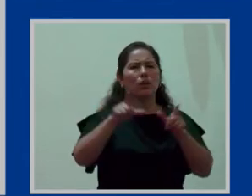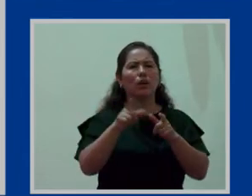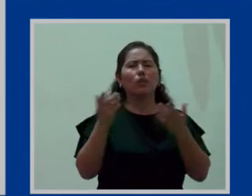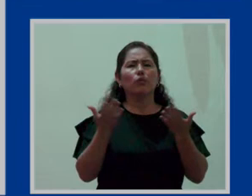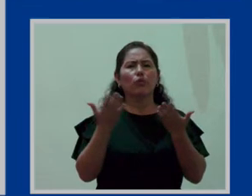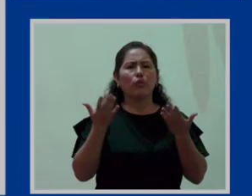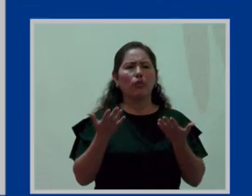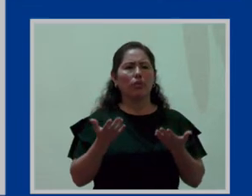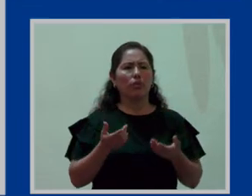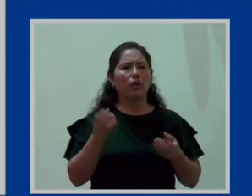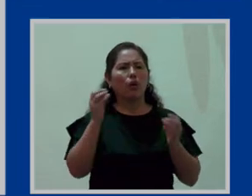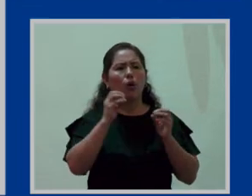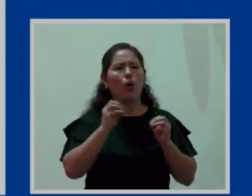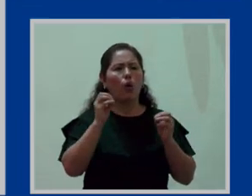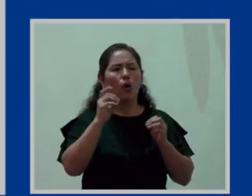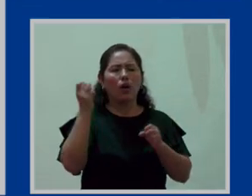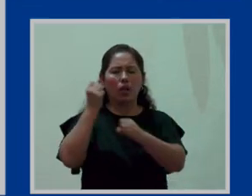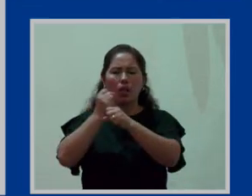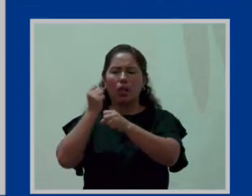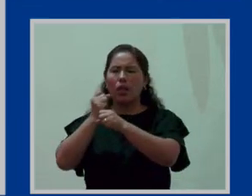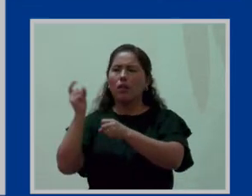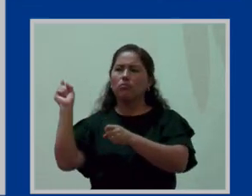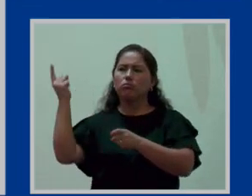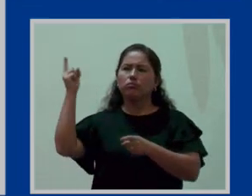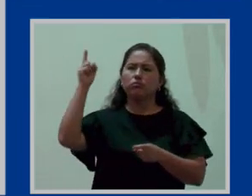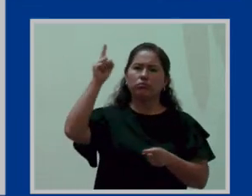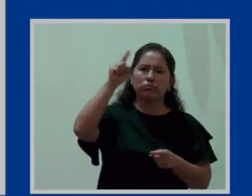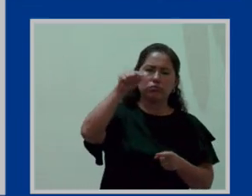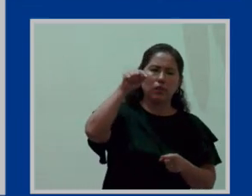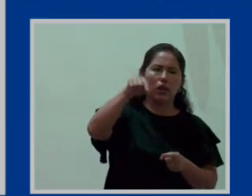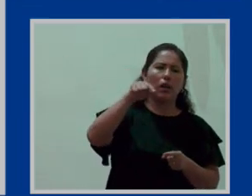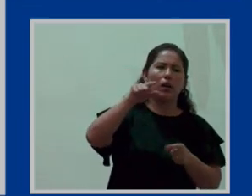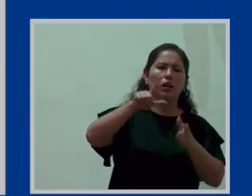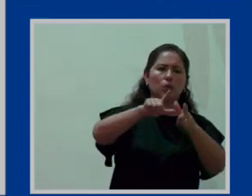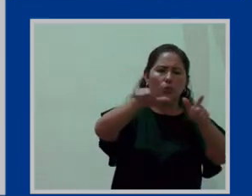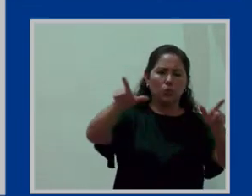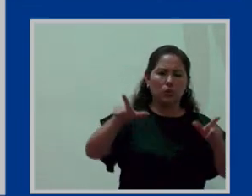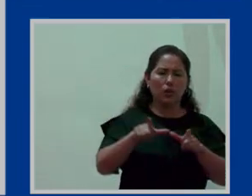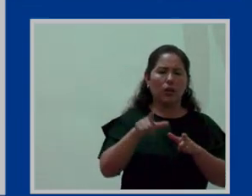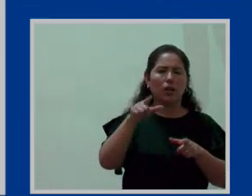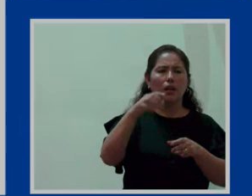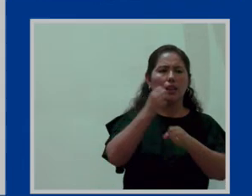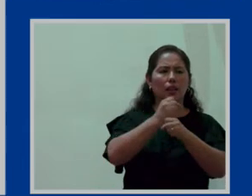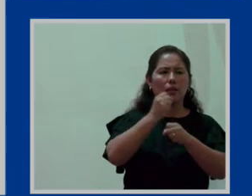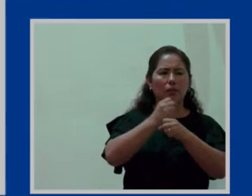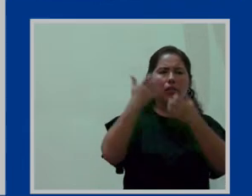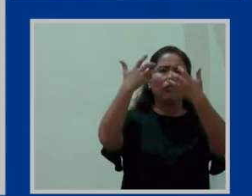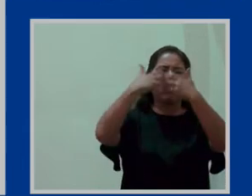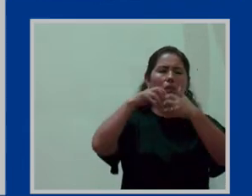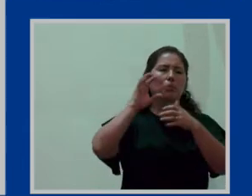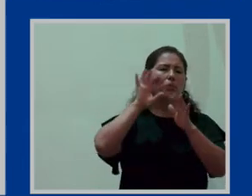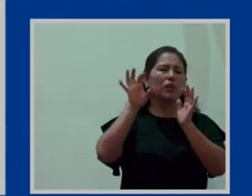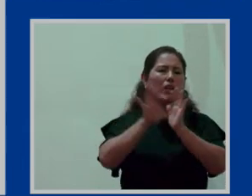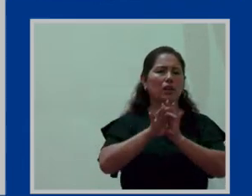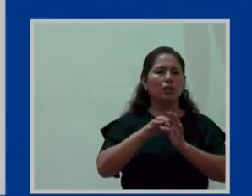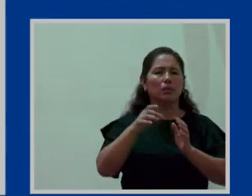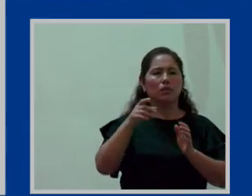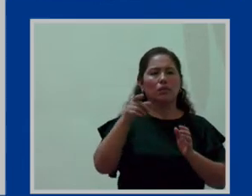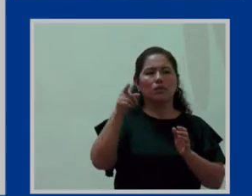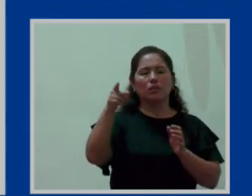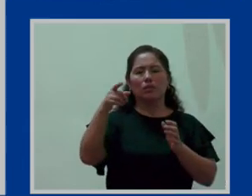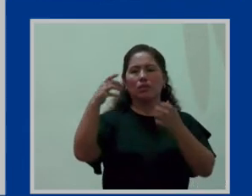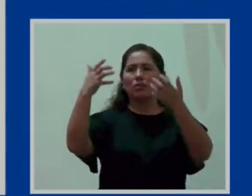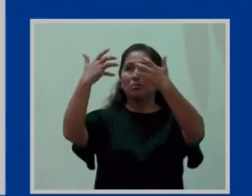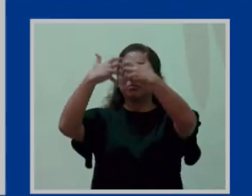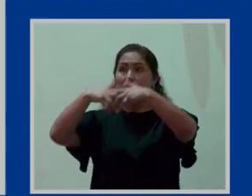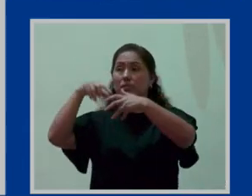o el trabajo de la gente de la casa igual que ustedes el 100% o no un trabajador es la indueña y